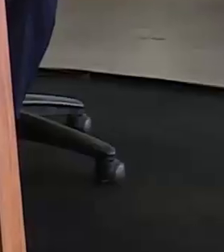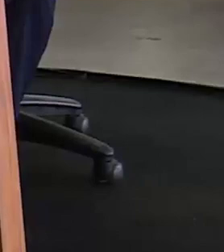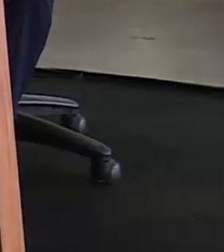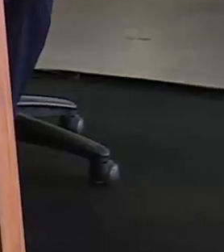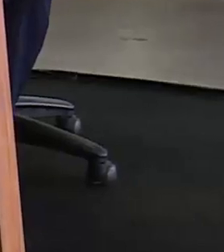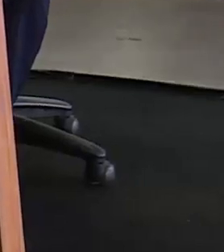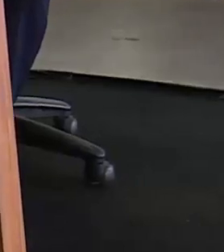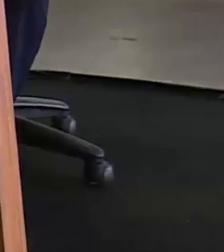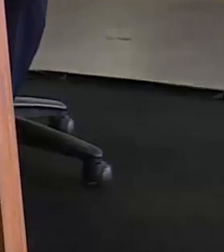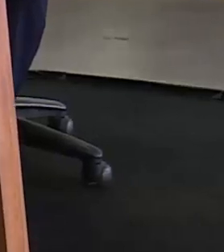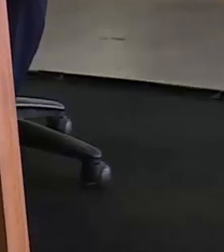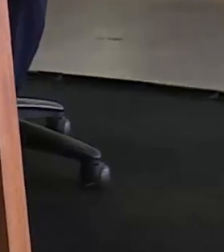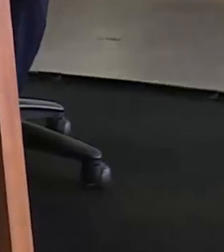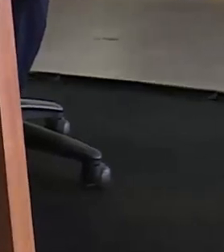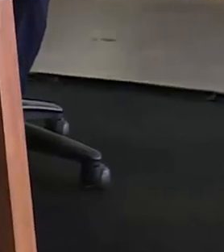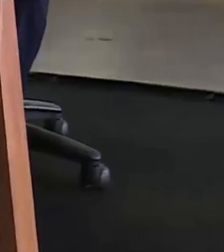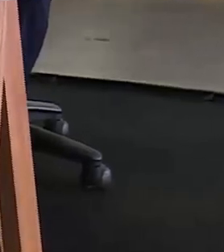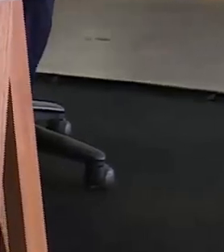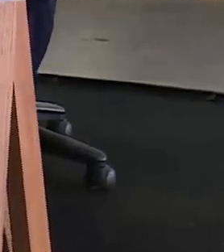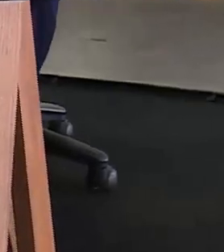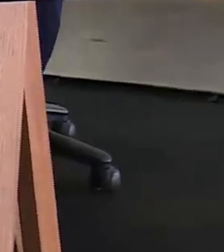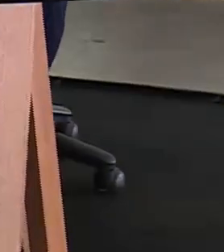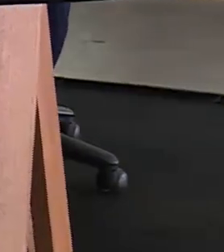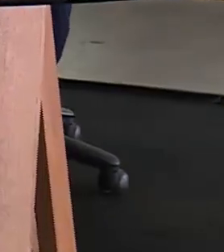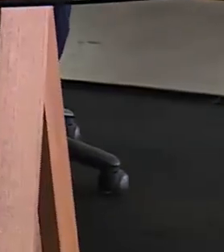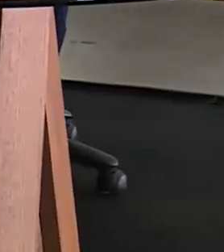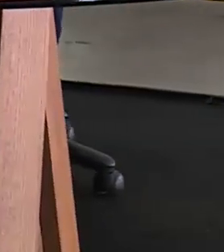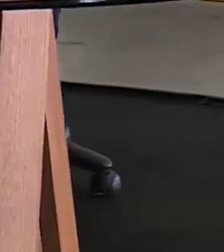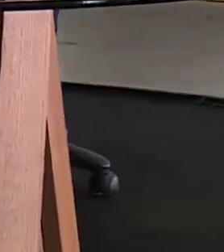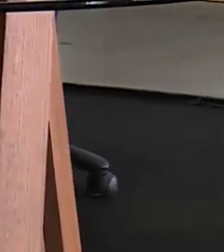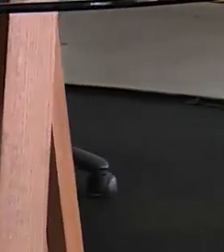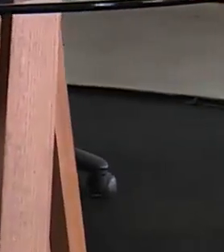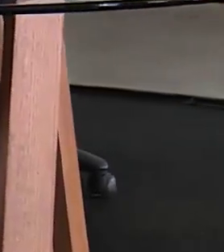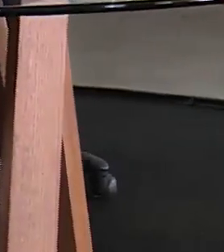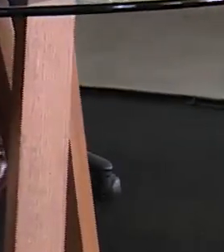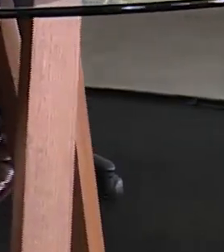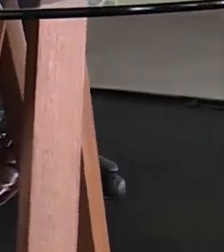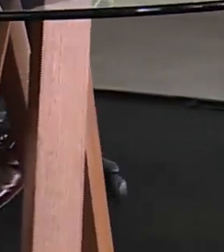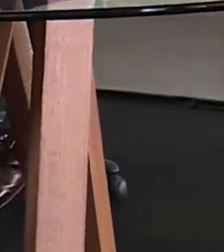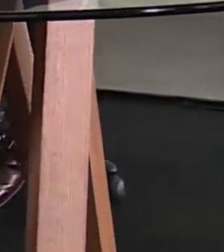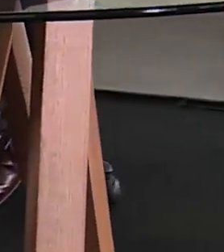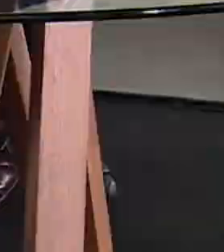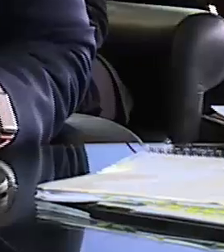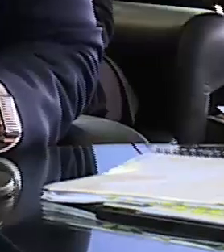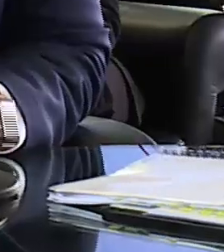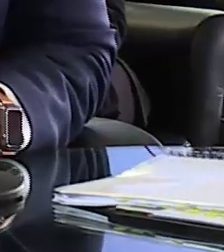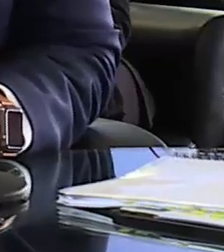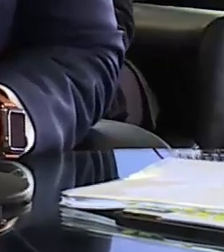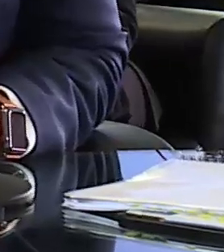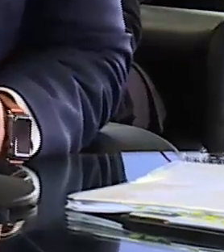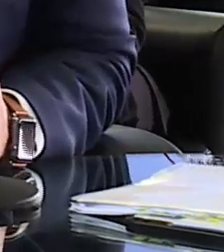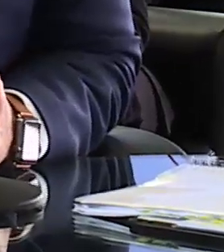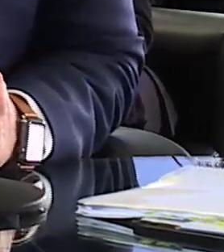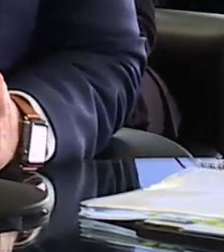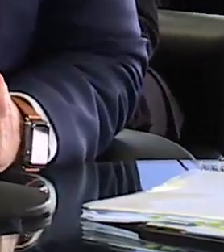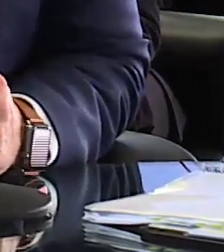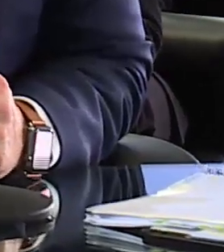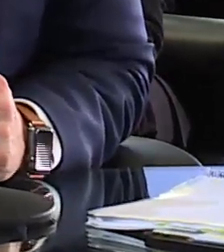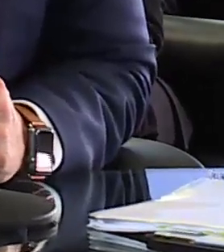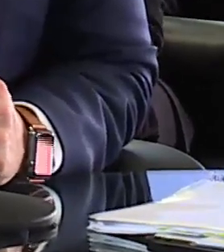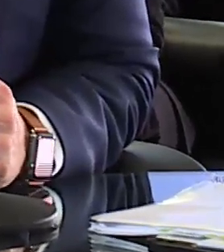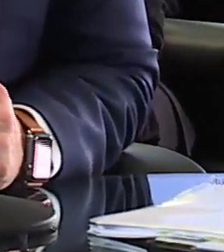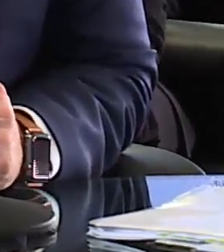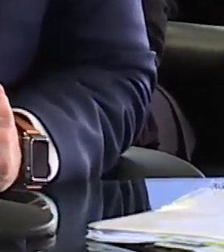le ha funcionado? ¿Le dio el resultado que esperaba? No, todavía nos falta concretar,